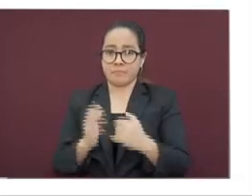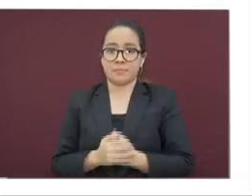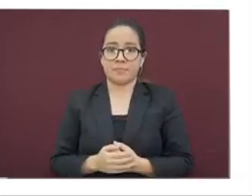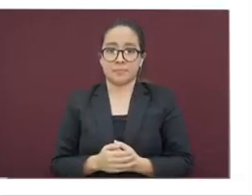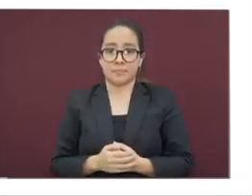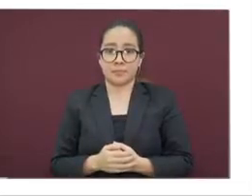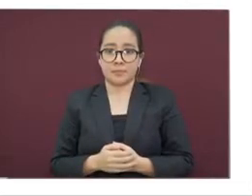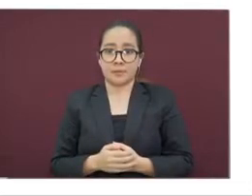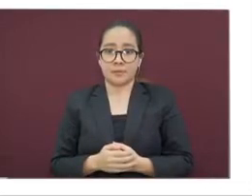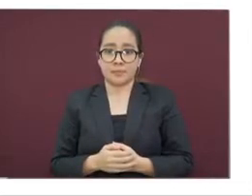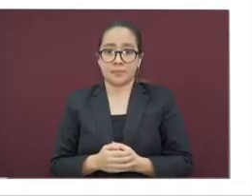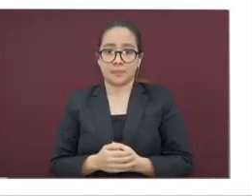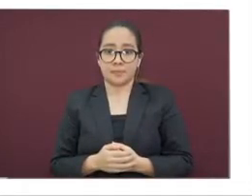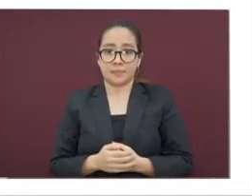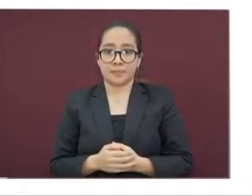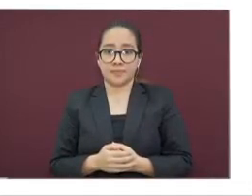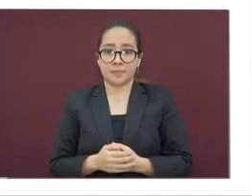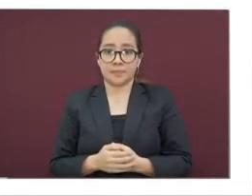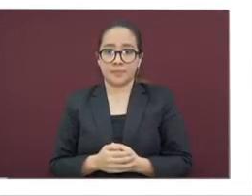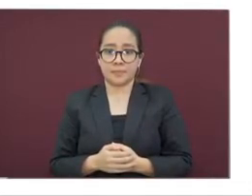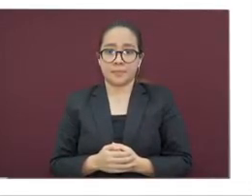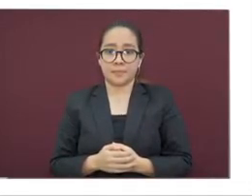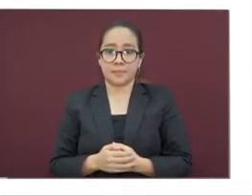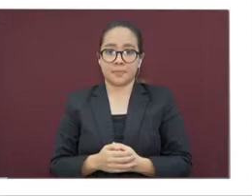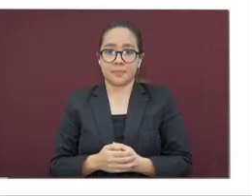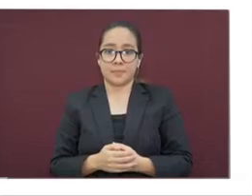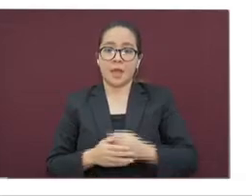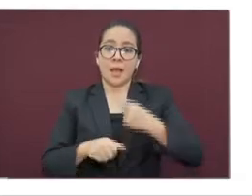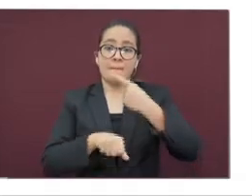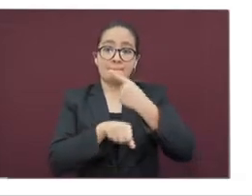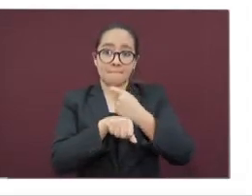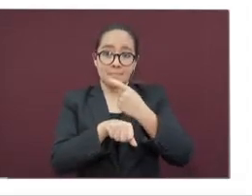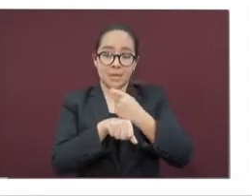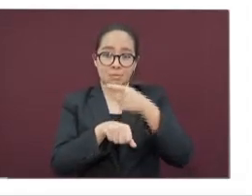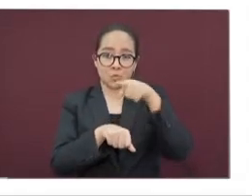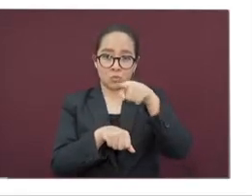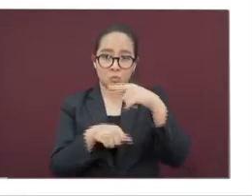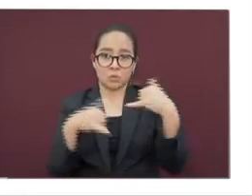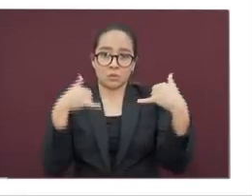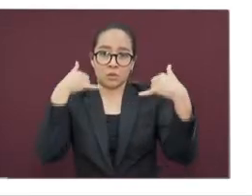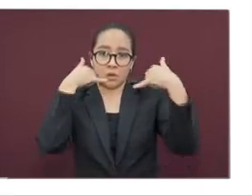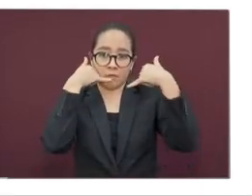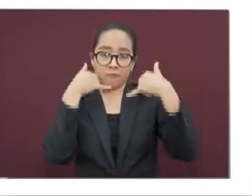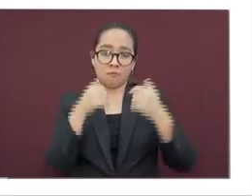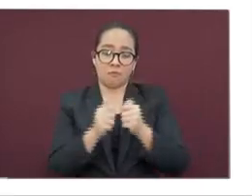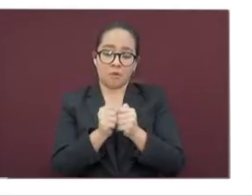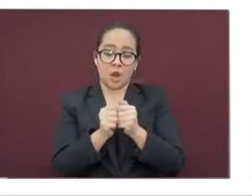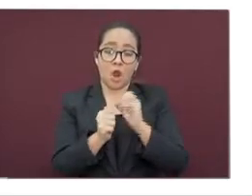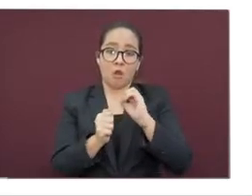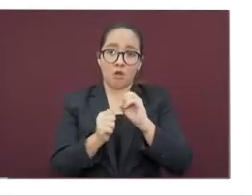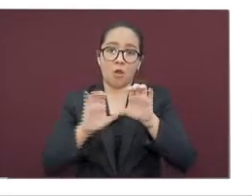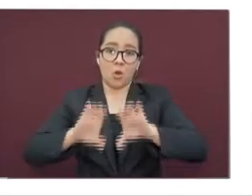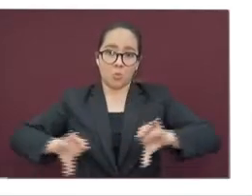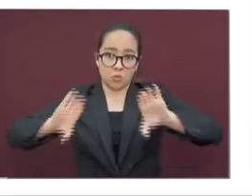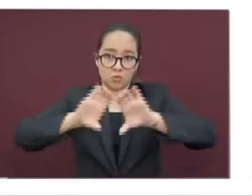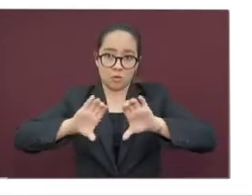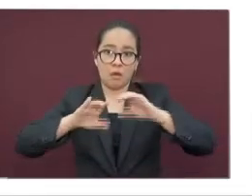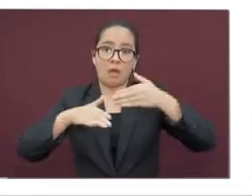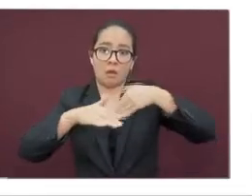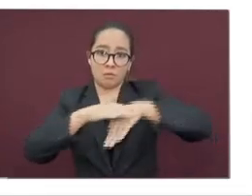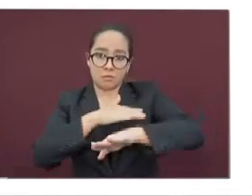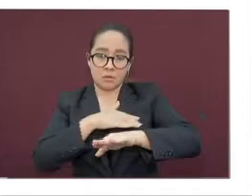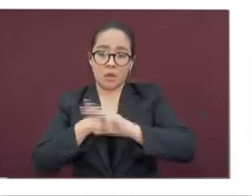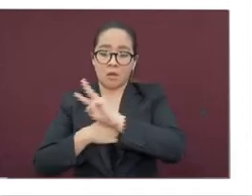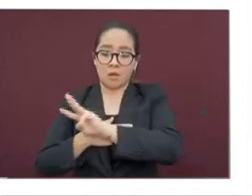Primero, desde su teléfono móvil o una computadora, ingresen a www